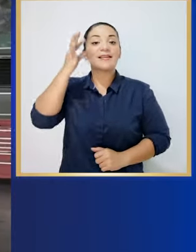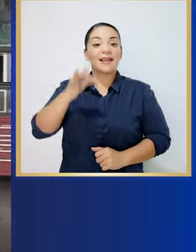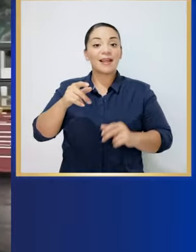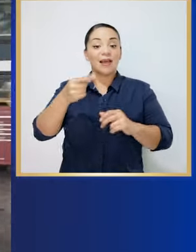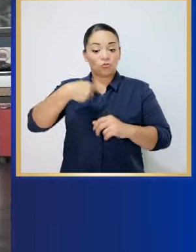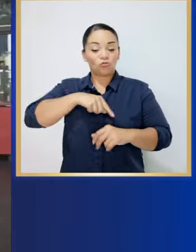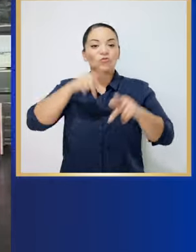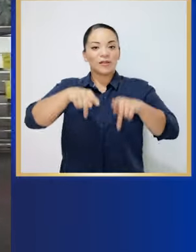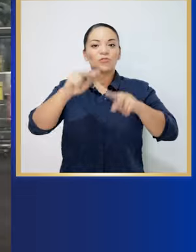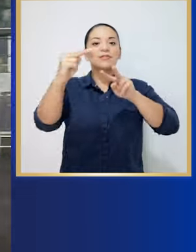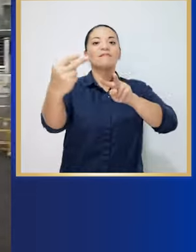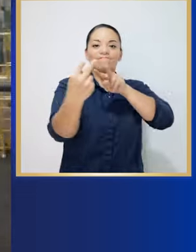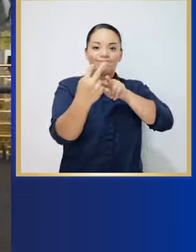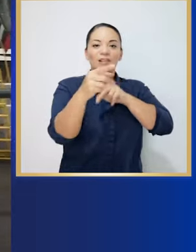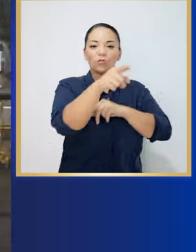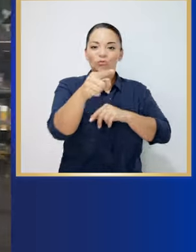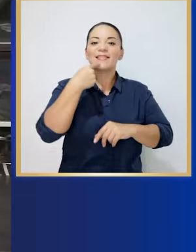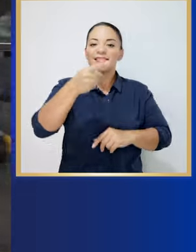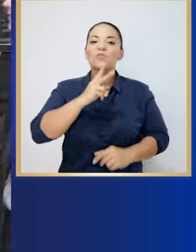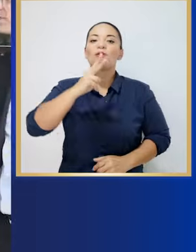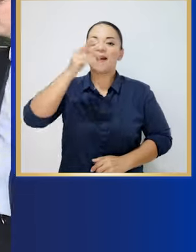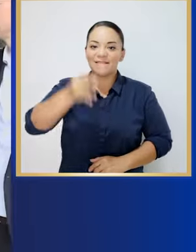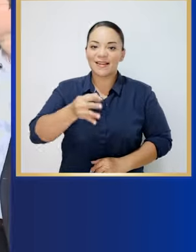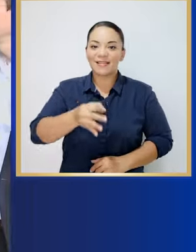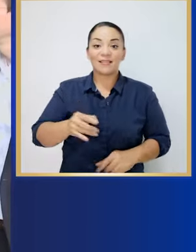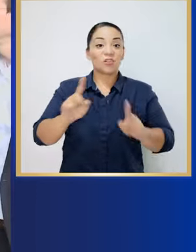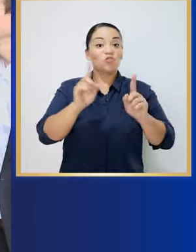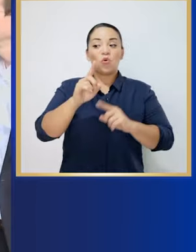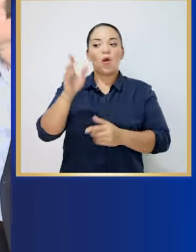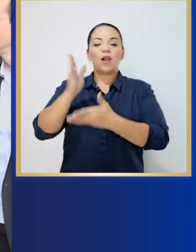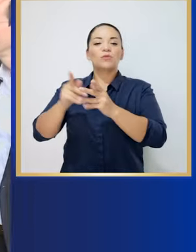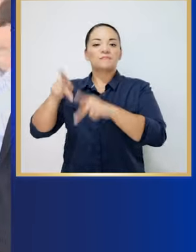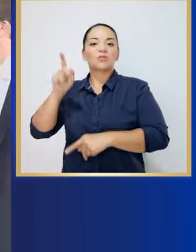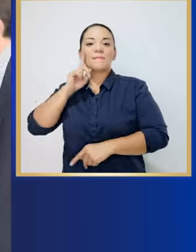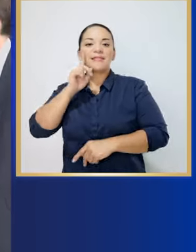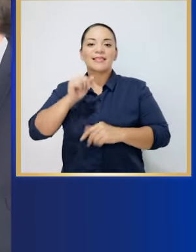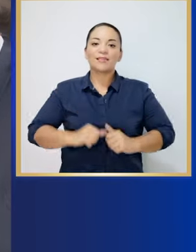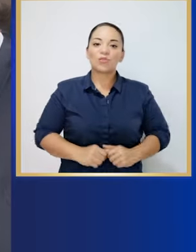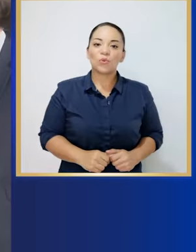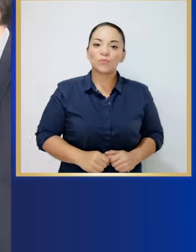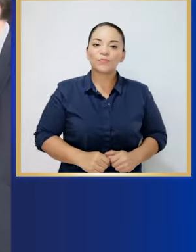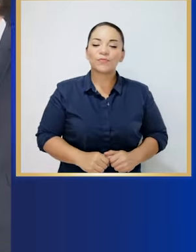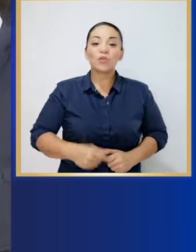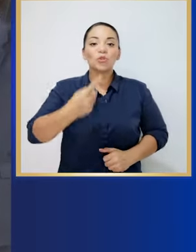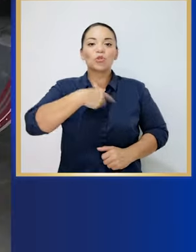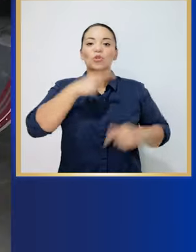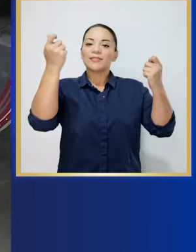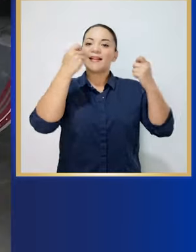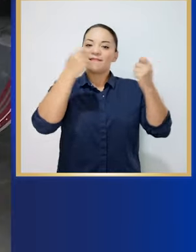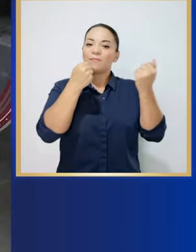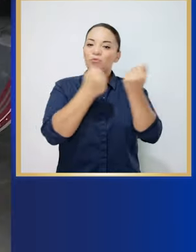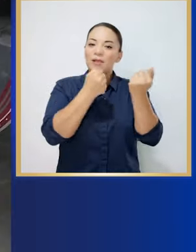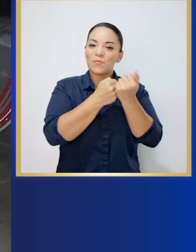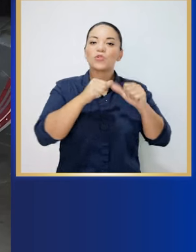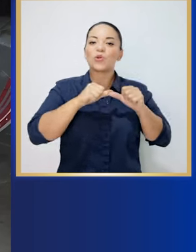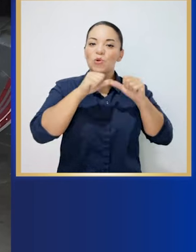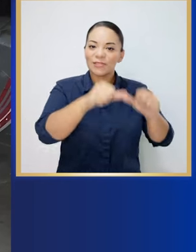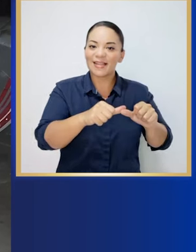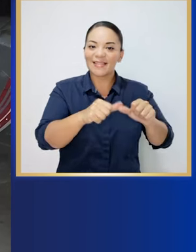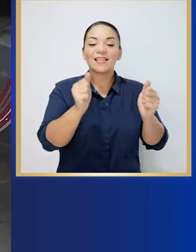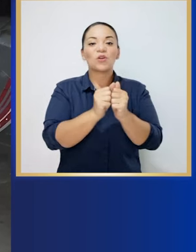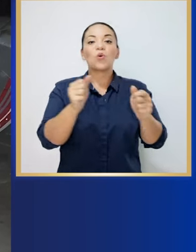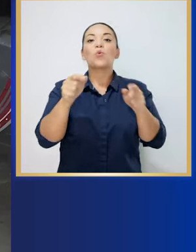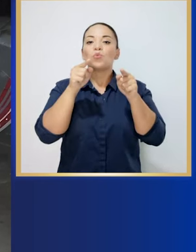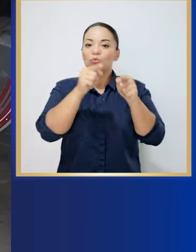Créanle a quienes los miran a los ojos diciéndoles la verdad y no a quienes les mienten. Créanle, celebramos el apoyo